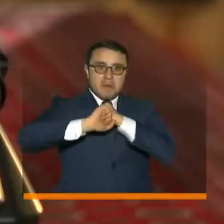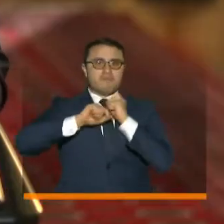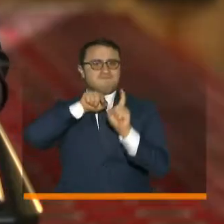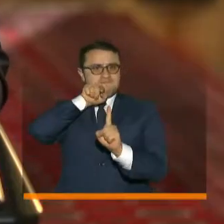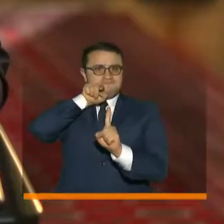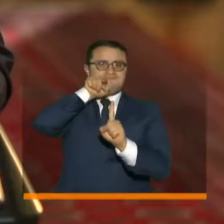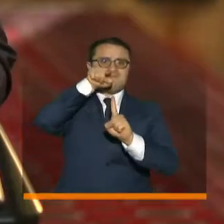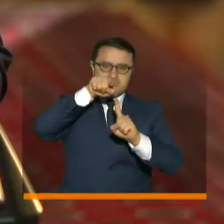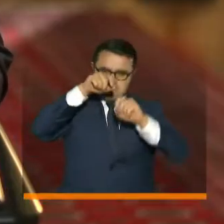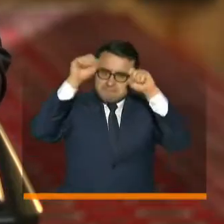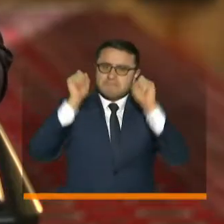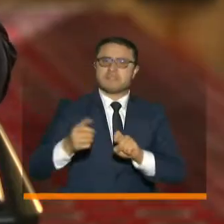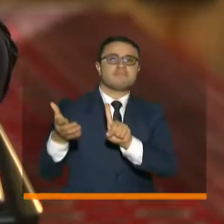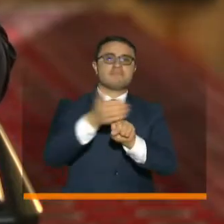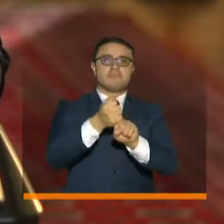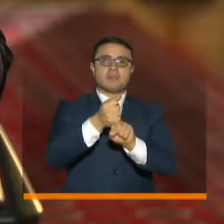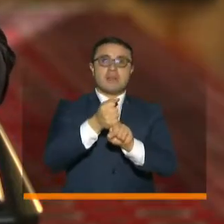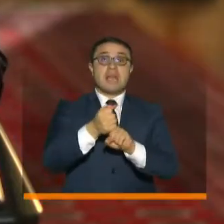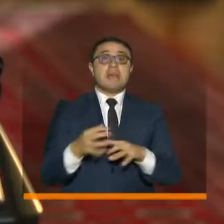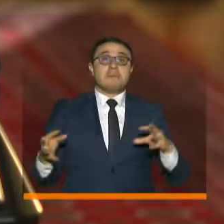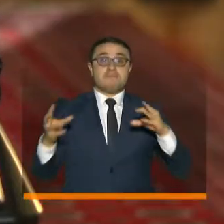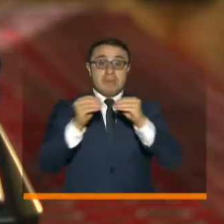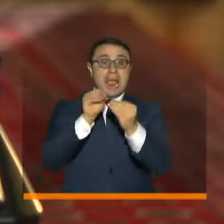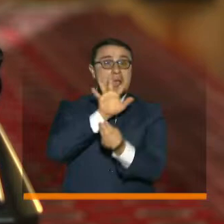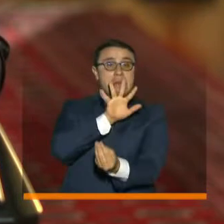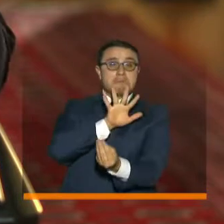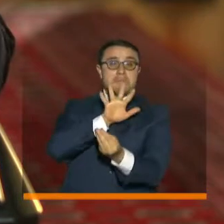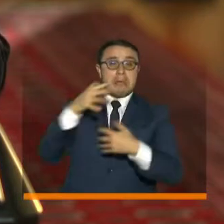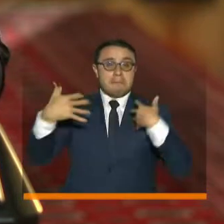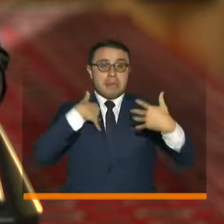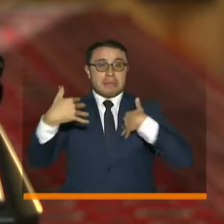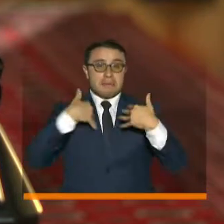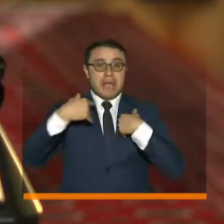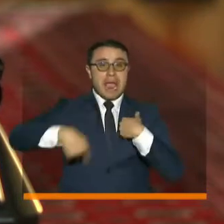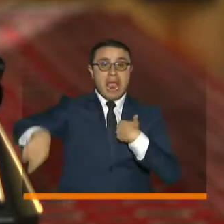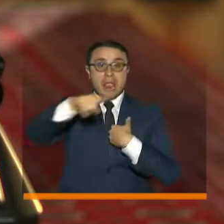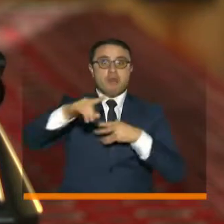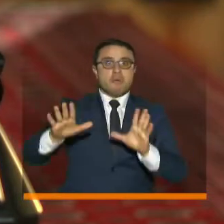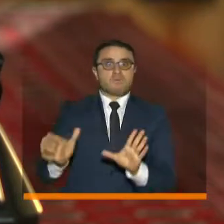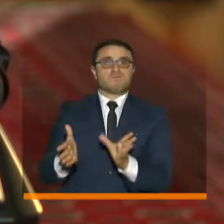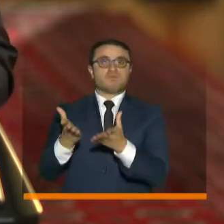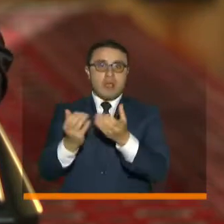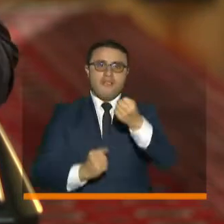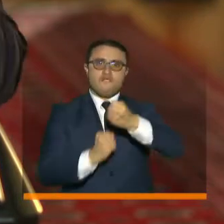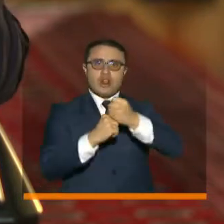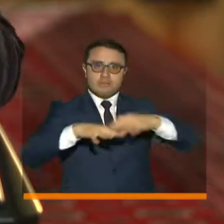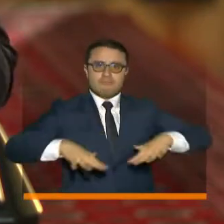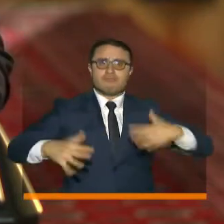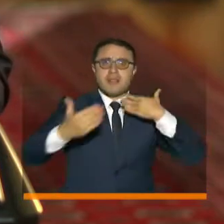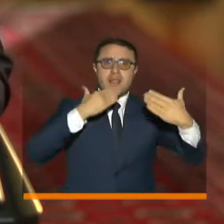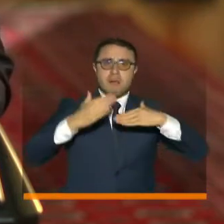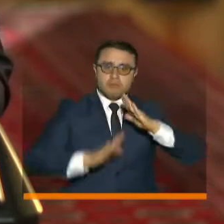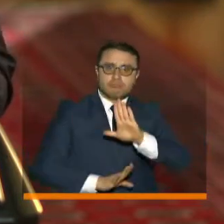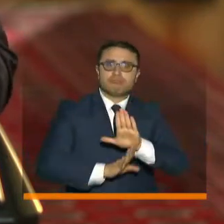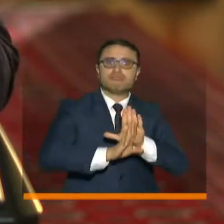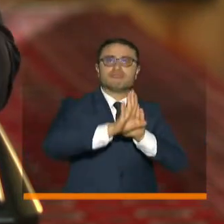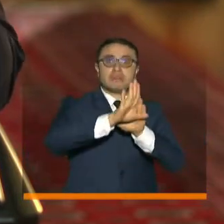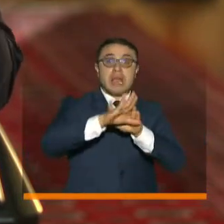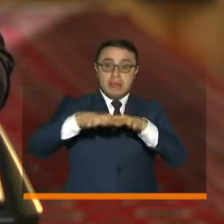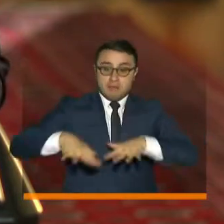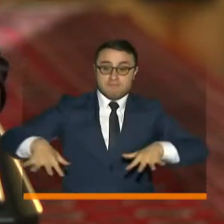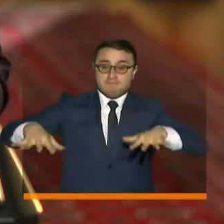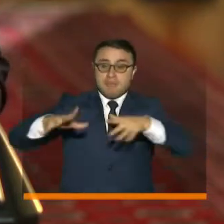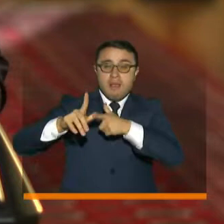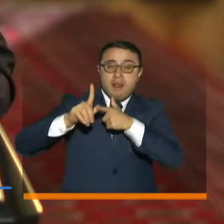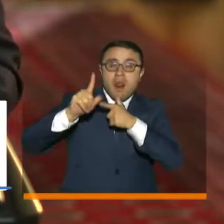en especial en cuanto a la reparación de las víctimas, el fortalecimiento del desarrollo rural, la formalización de la propiedad en los